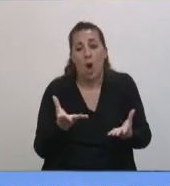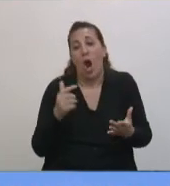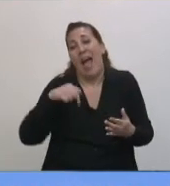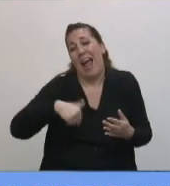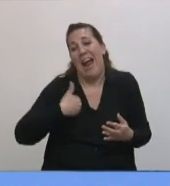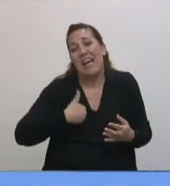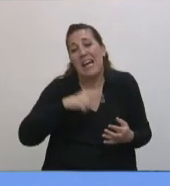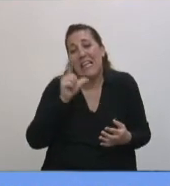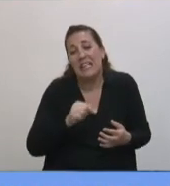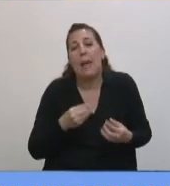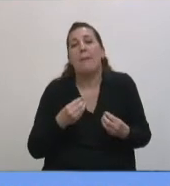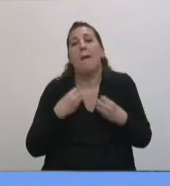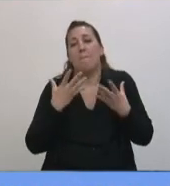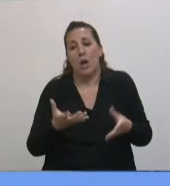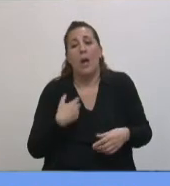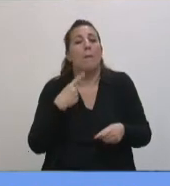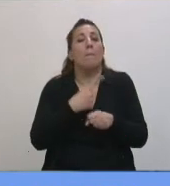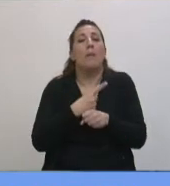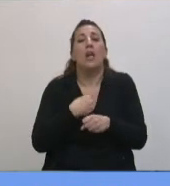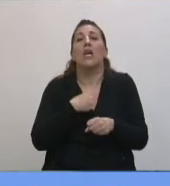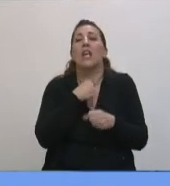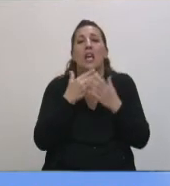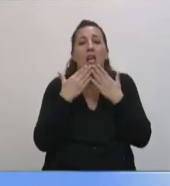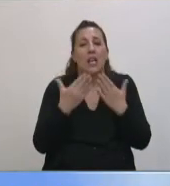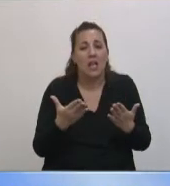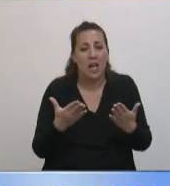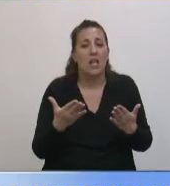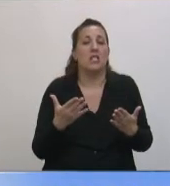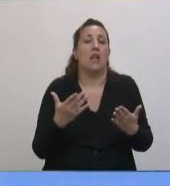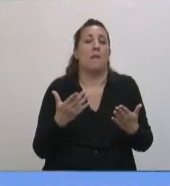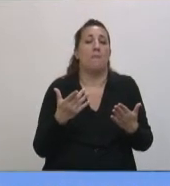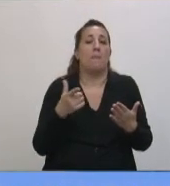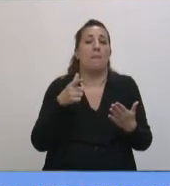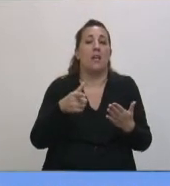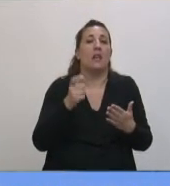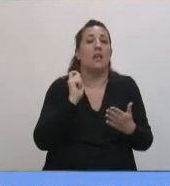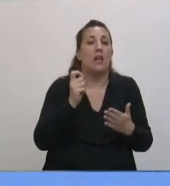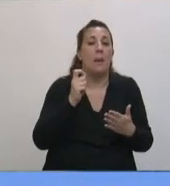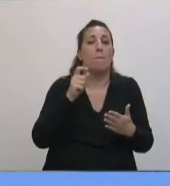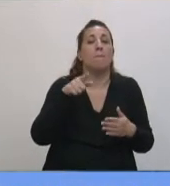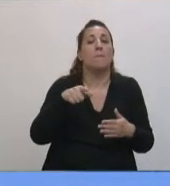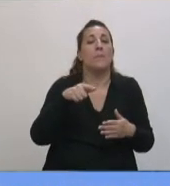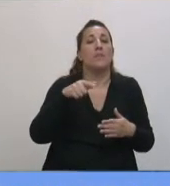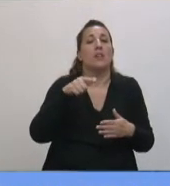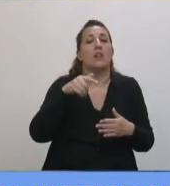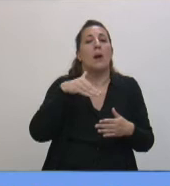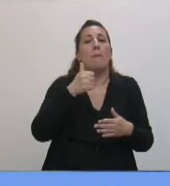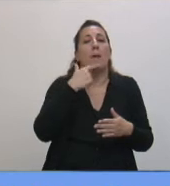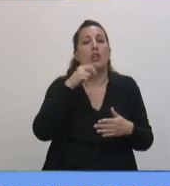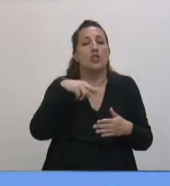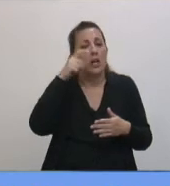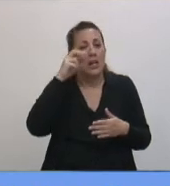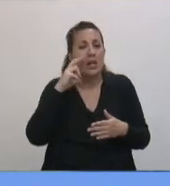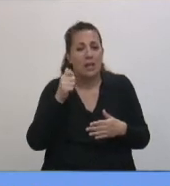Primero y fundamental, quiero agradecer a la gran logia de la Argentina, a la masonería argentina, y lo voy a